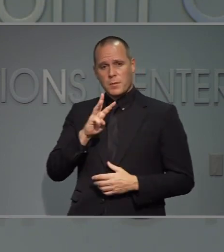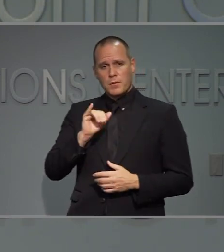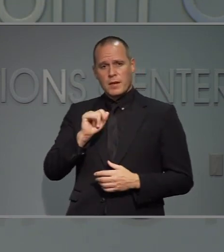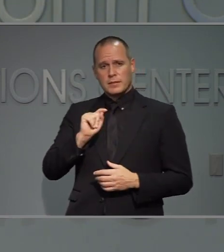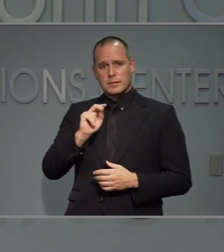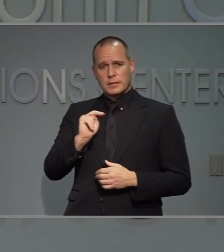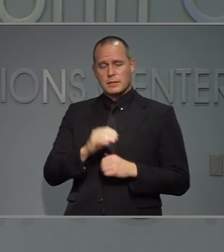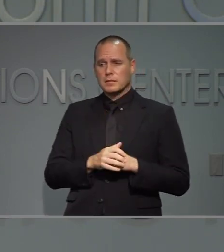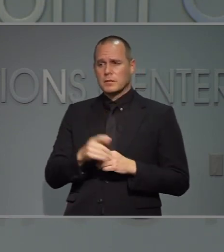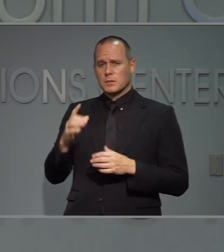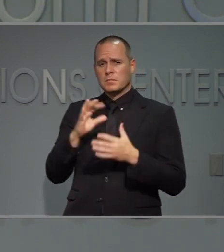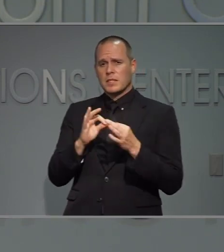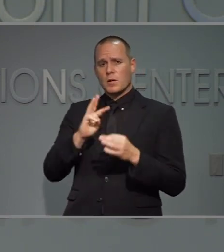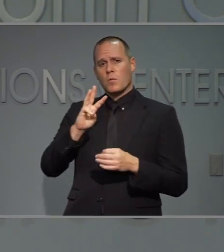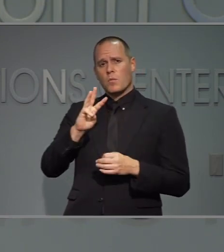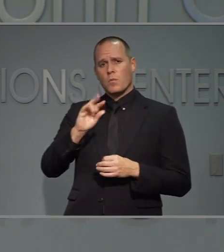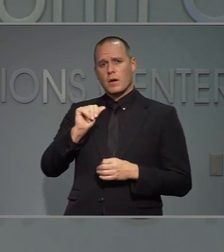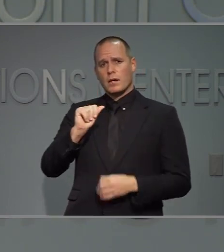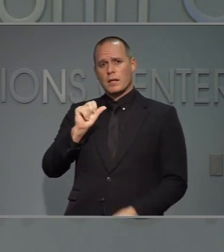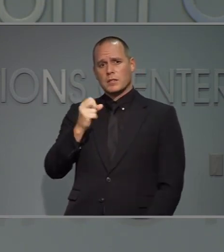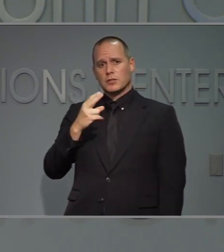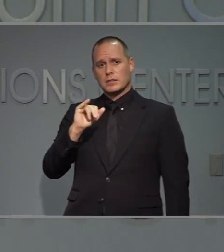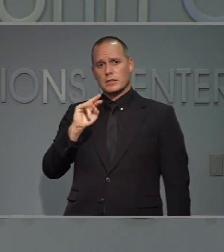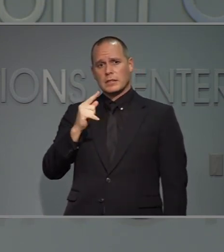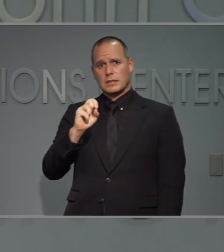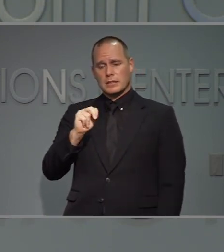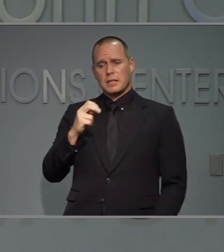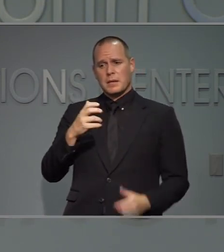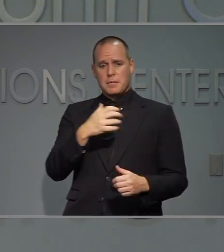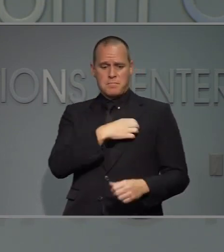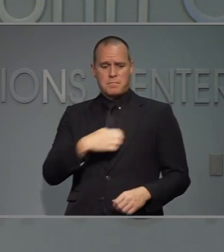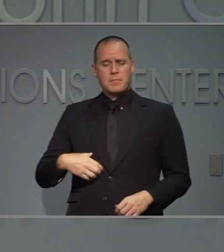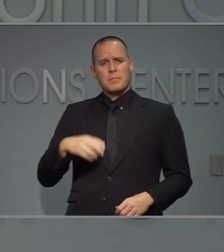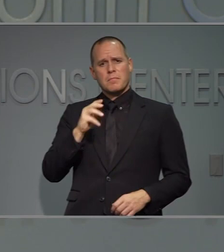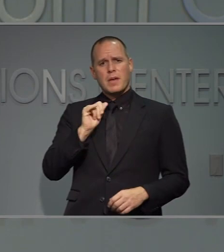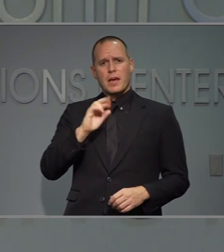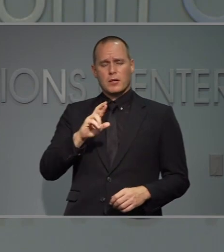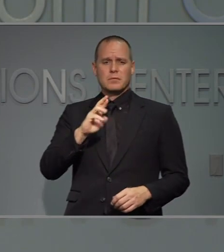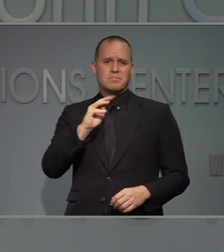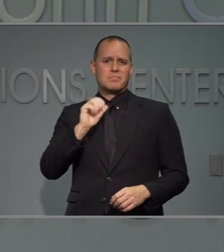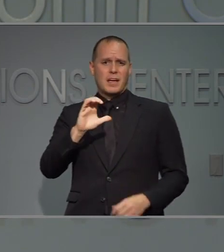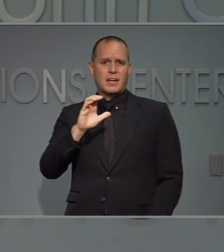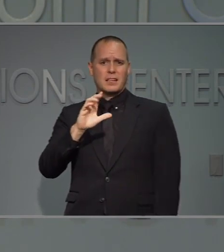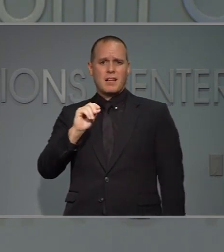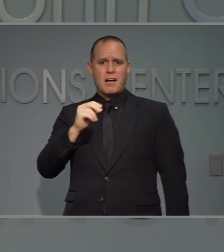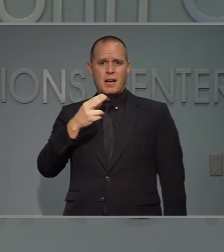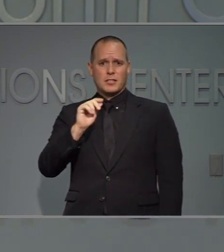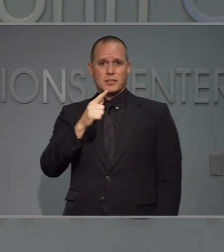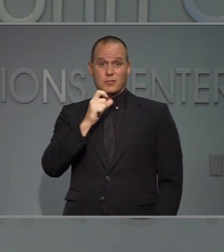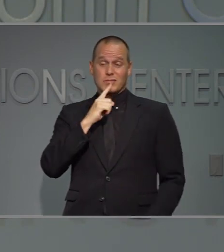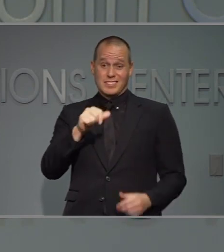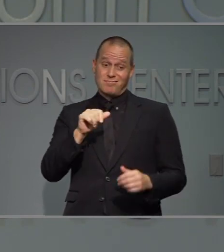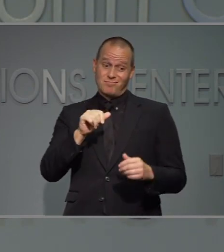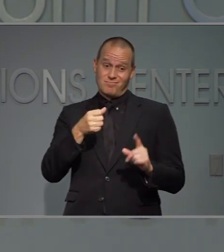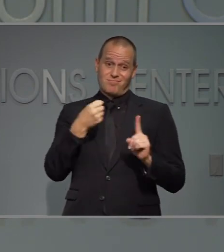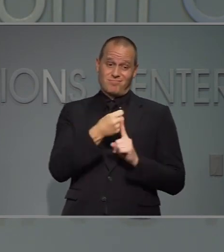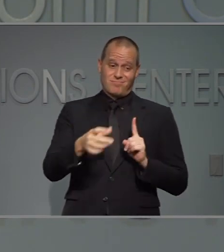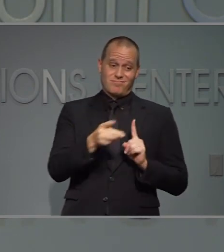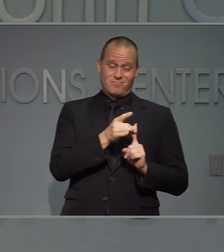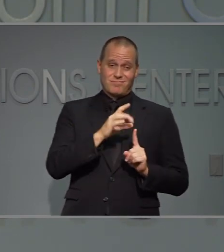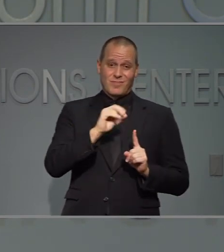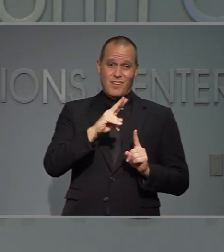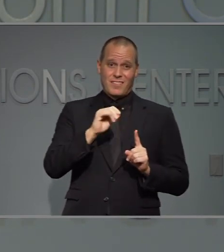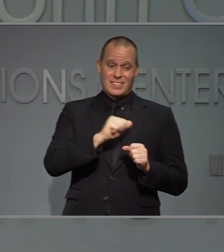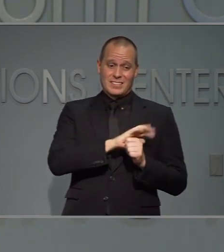Como usted mencionó el alcalde de Washington, el señor tan yo es falleció y perdió la batalla con covid ya